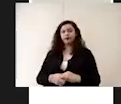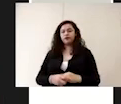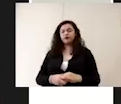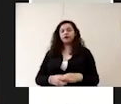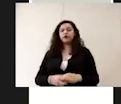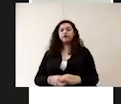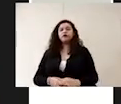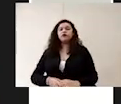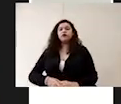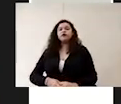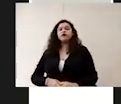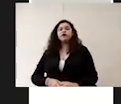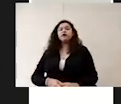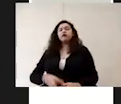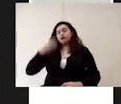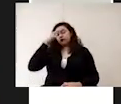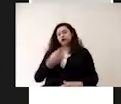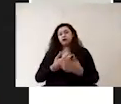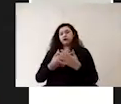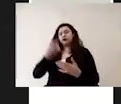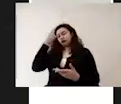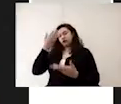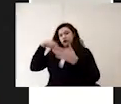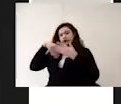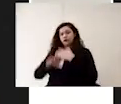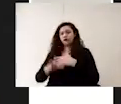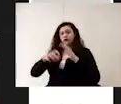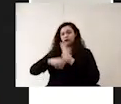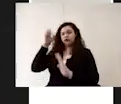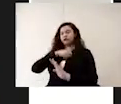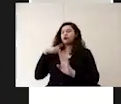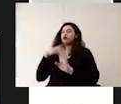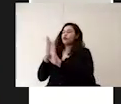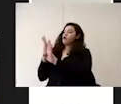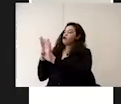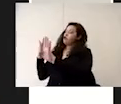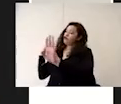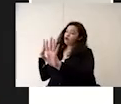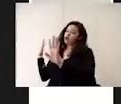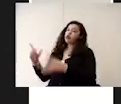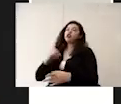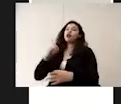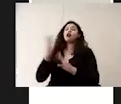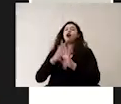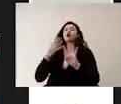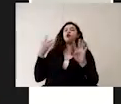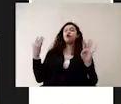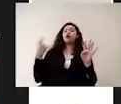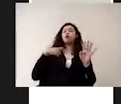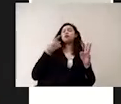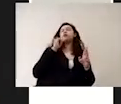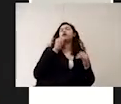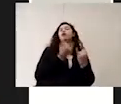espera para abordar el elevador deberá realizarse en forma de fila y la fila debe estar también marcada